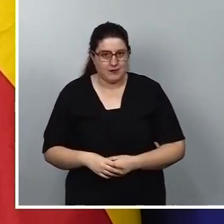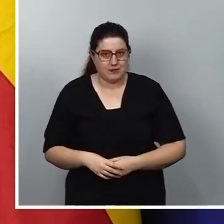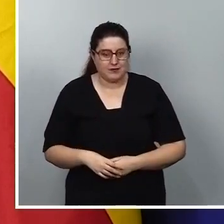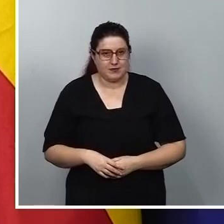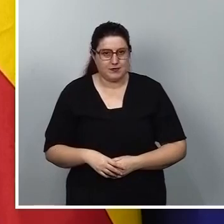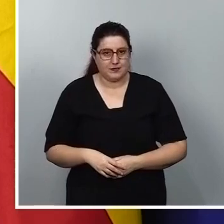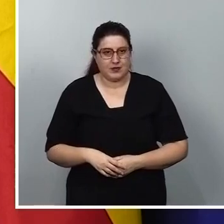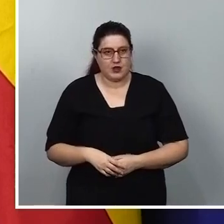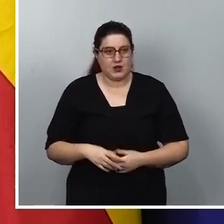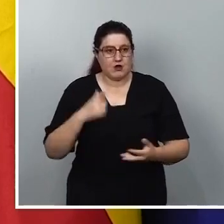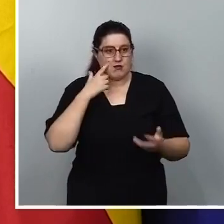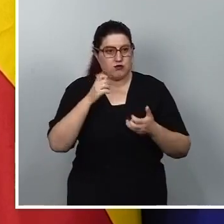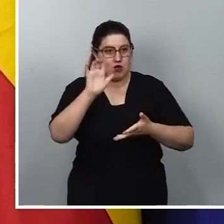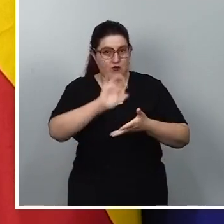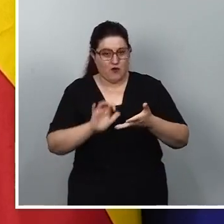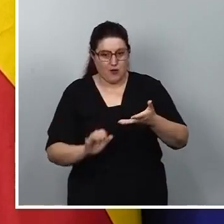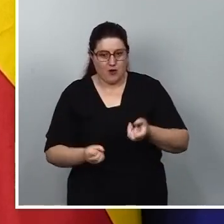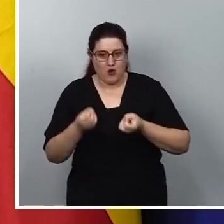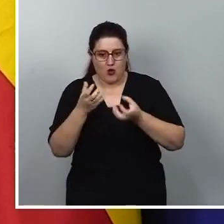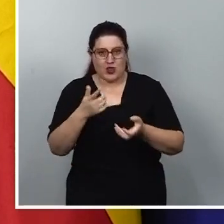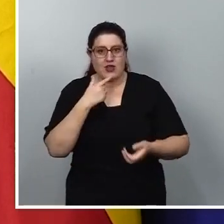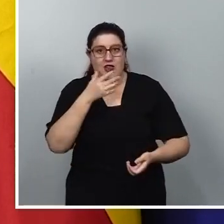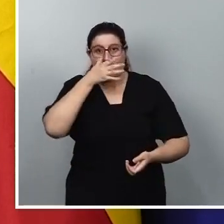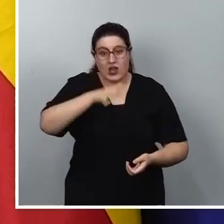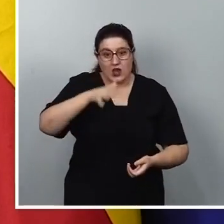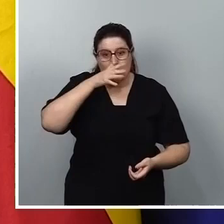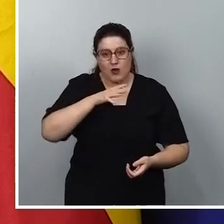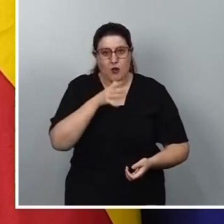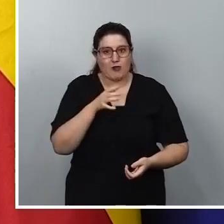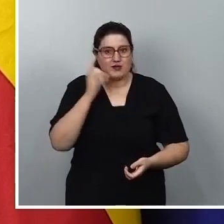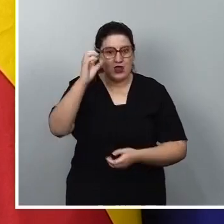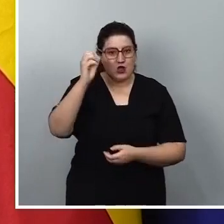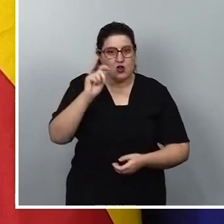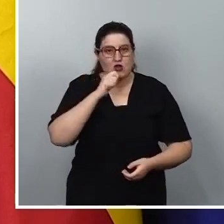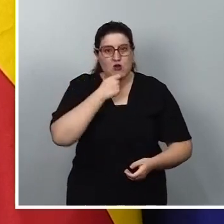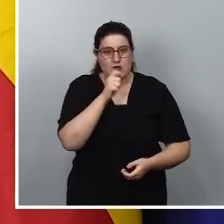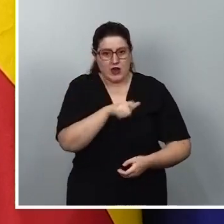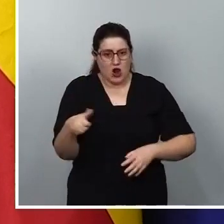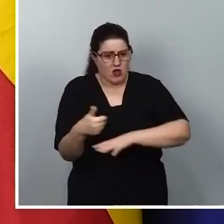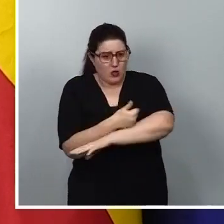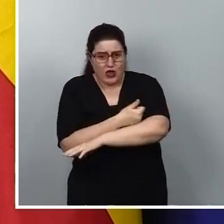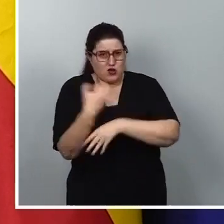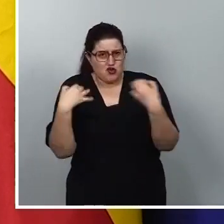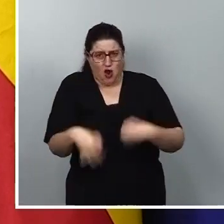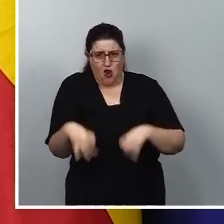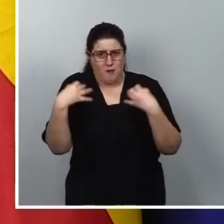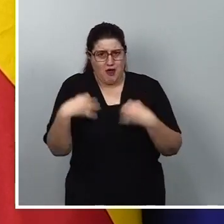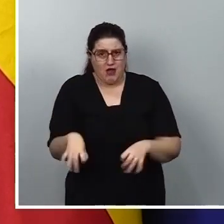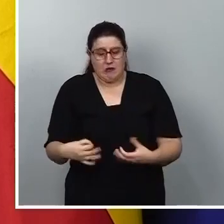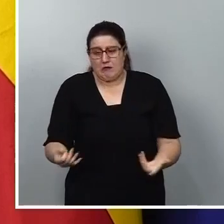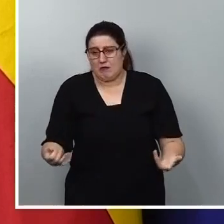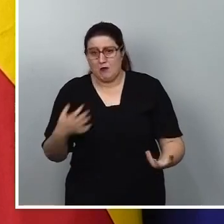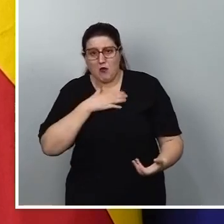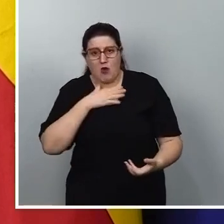Como ven, este informe alerta de que los reportes del potencial discurso de odio que hace la ciudadanía como usuarios normales tienen pocas